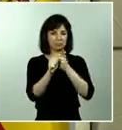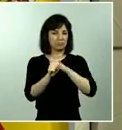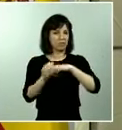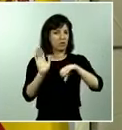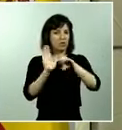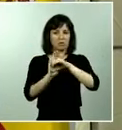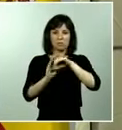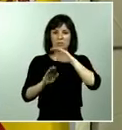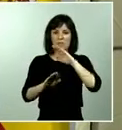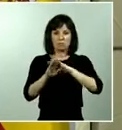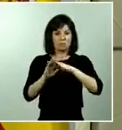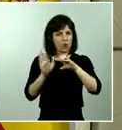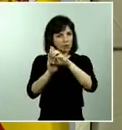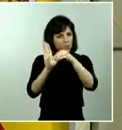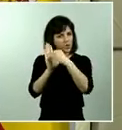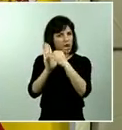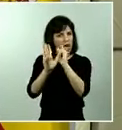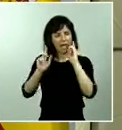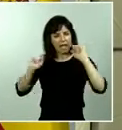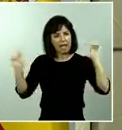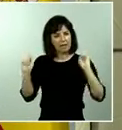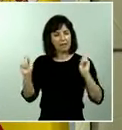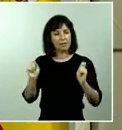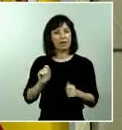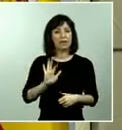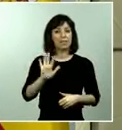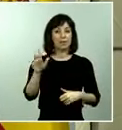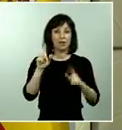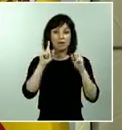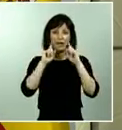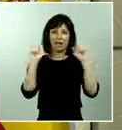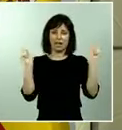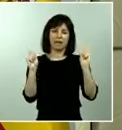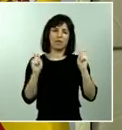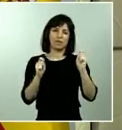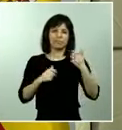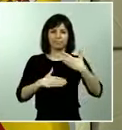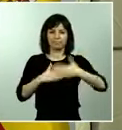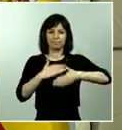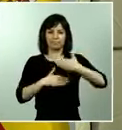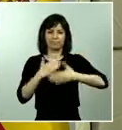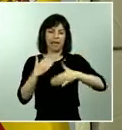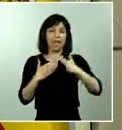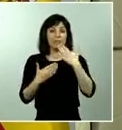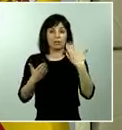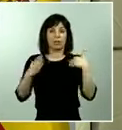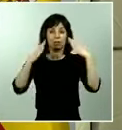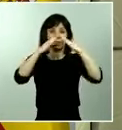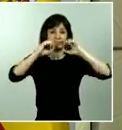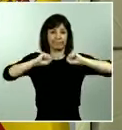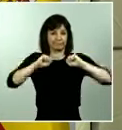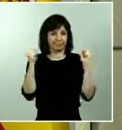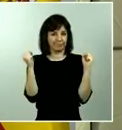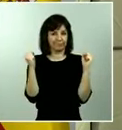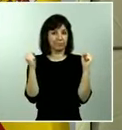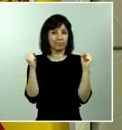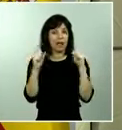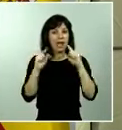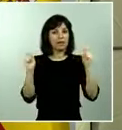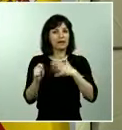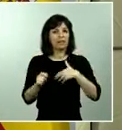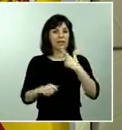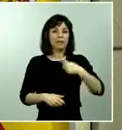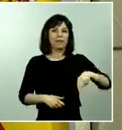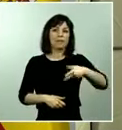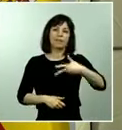pero en ningún caso el estado de alarma que tiene unas limitaciones en este caso el confinamiento supone la restricción de derechos que son absolutamente